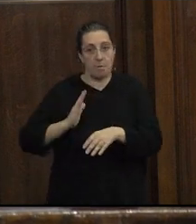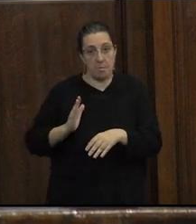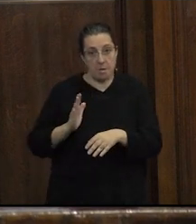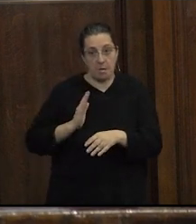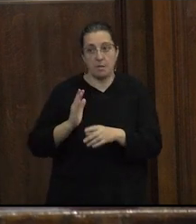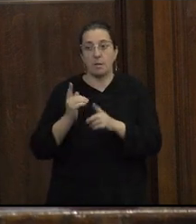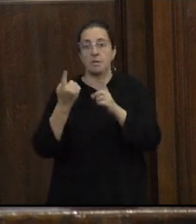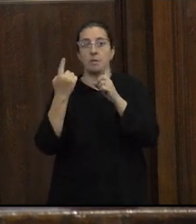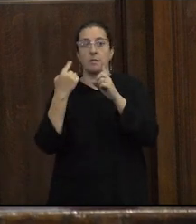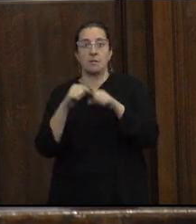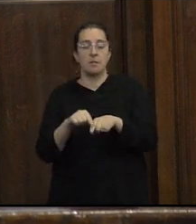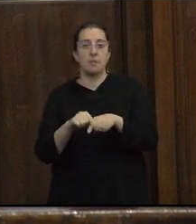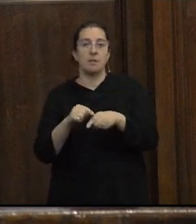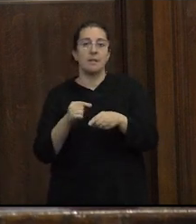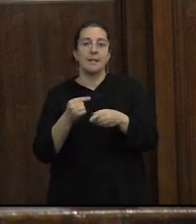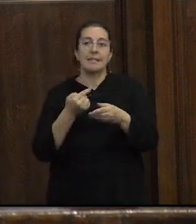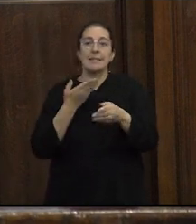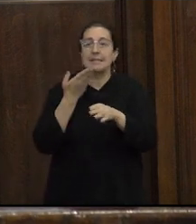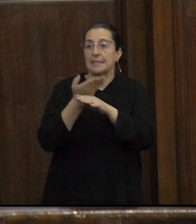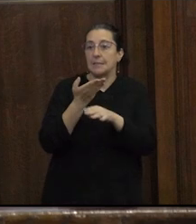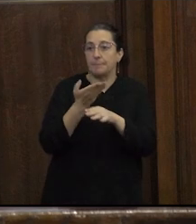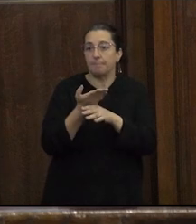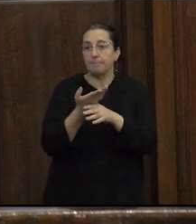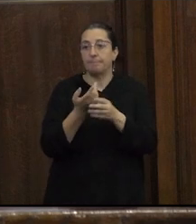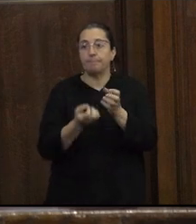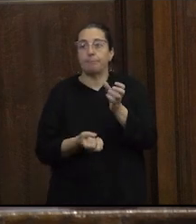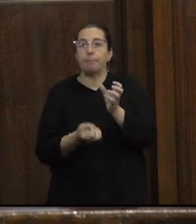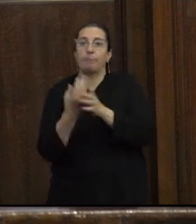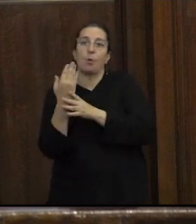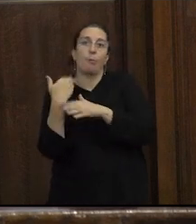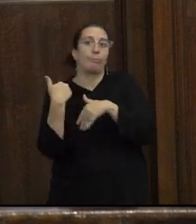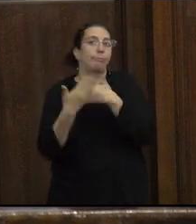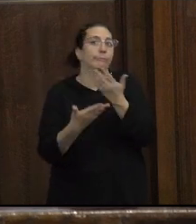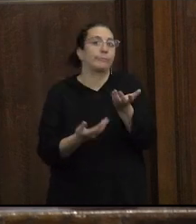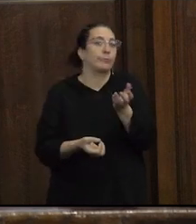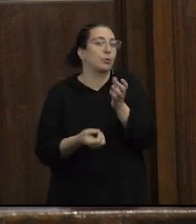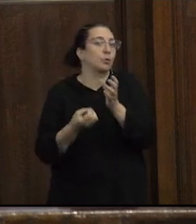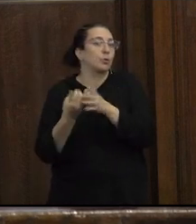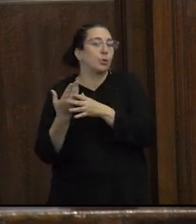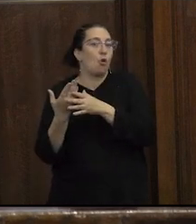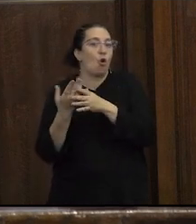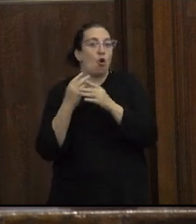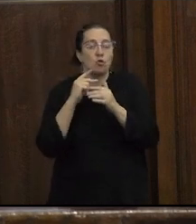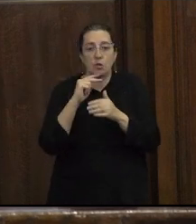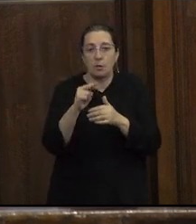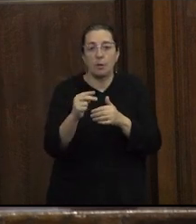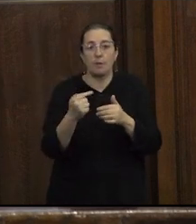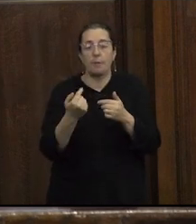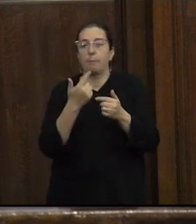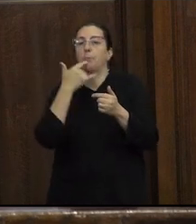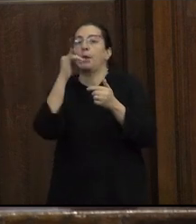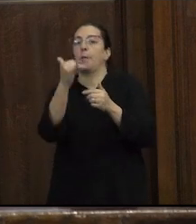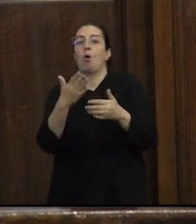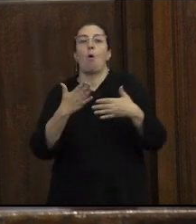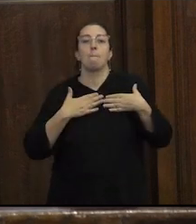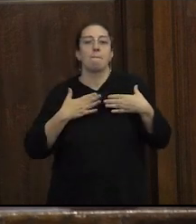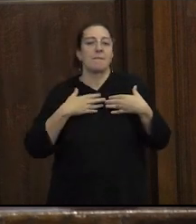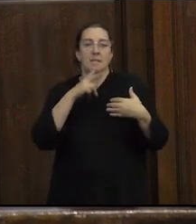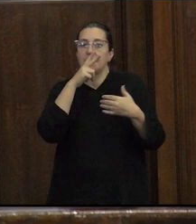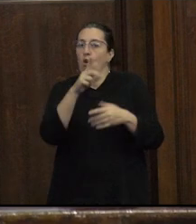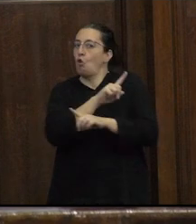sexodisidentes se rearticulan movimientos neoconservadores por ejemplo todo el movimiento de con mis hijos no te metas